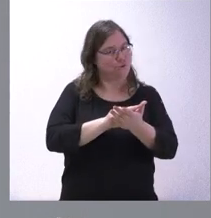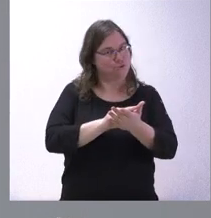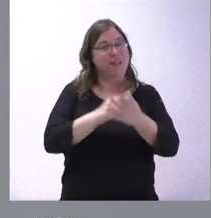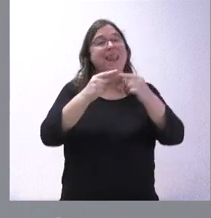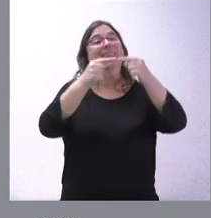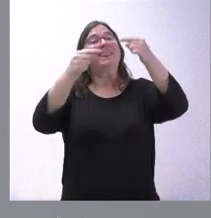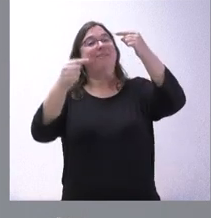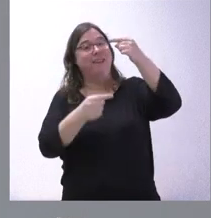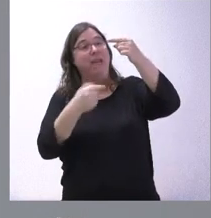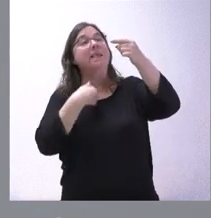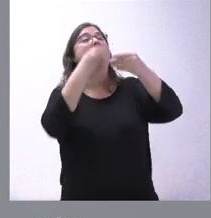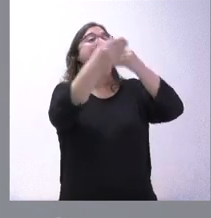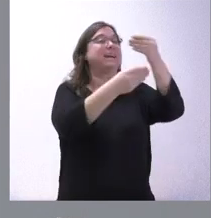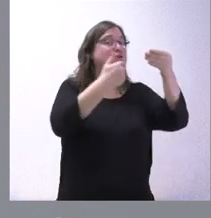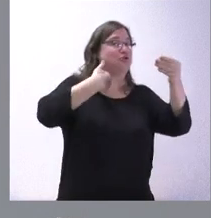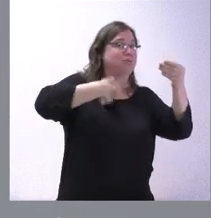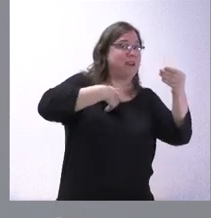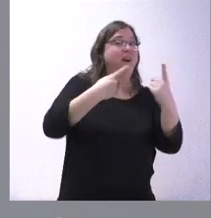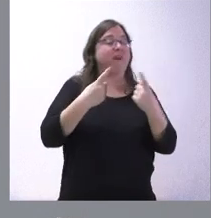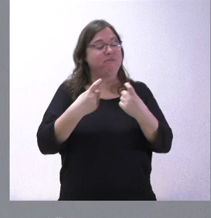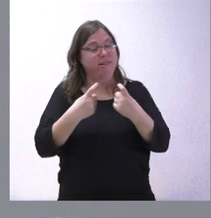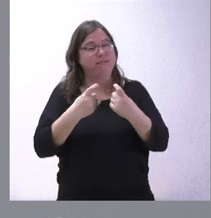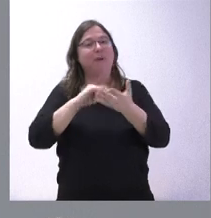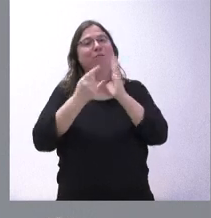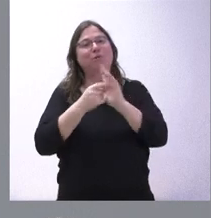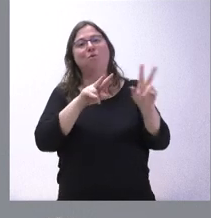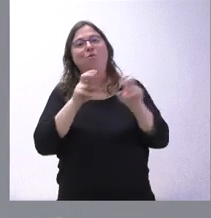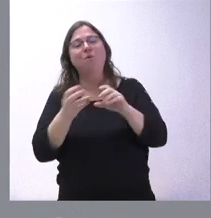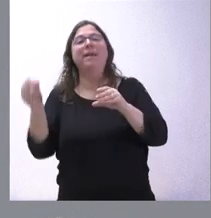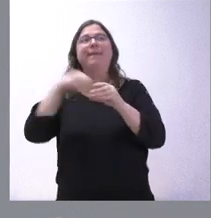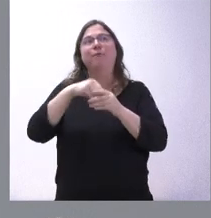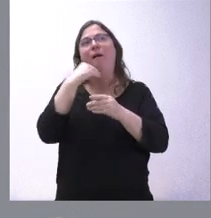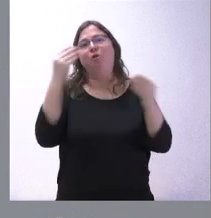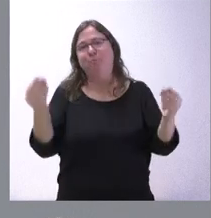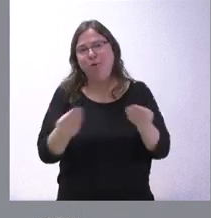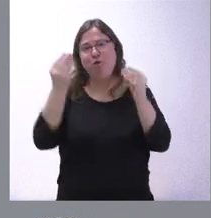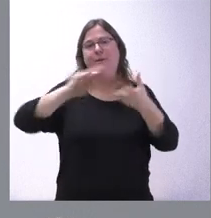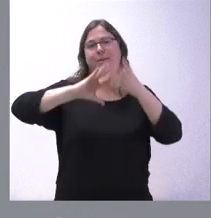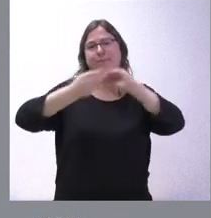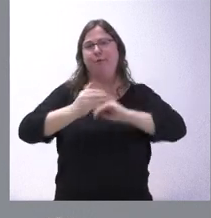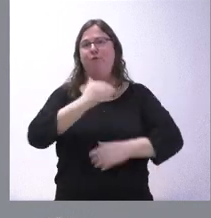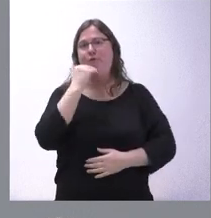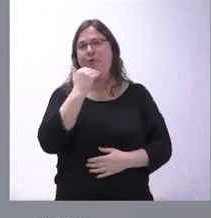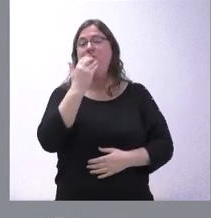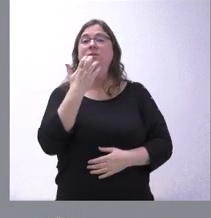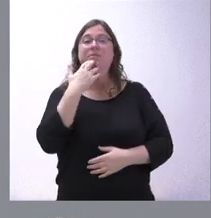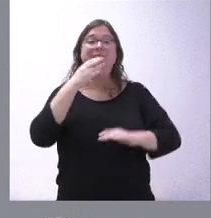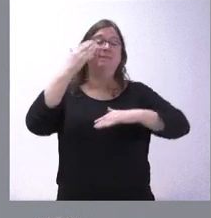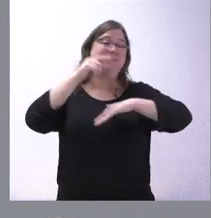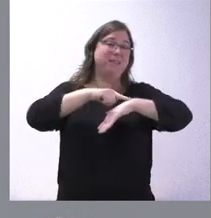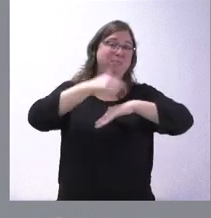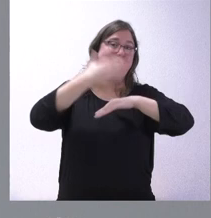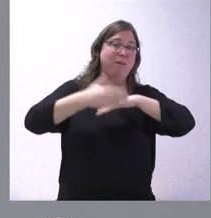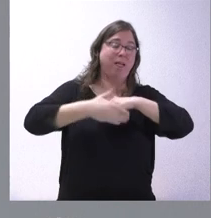entre lo que hay que hacer y lo que ya se ha hecho, incluyendo, si es posible, alguna mejora o adaptación, si como consecuencia del plazo del tiempo